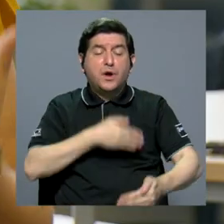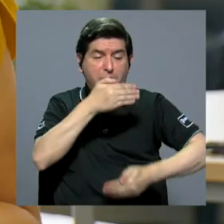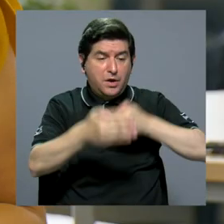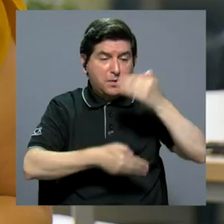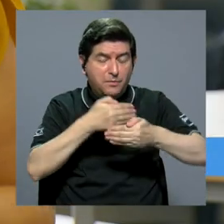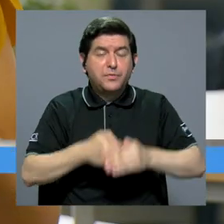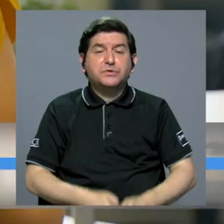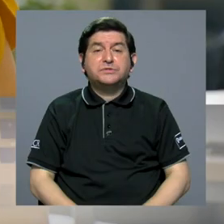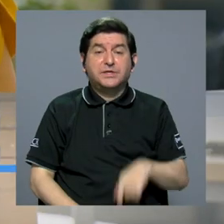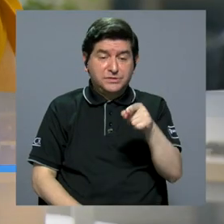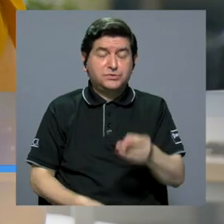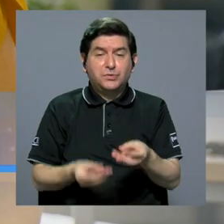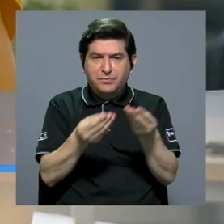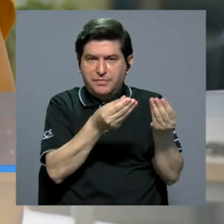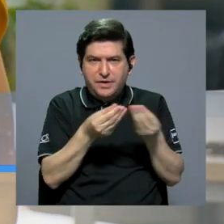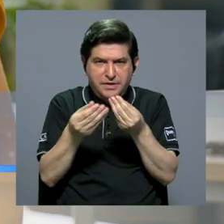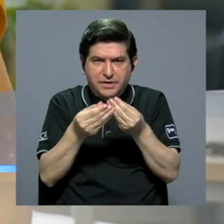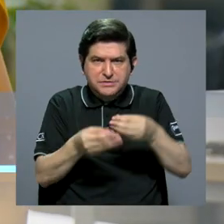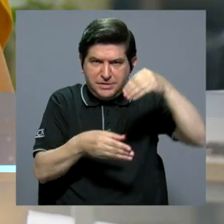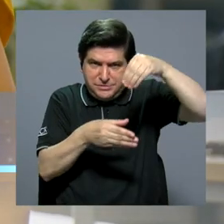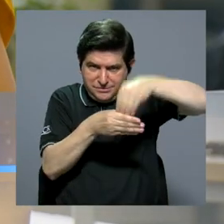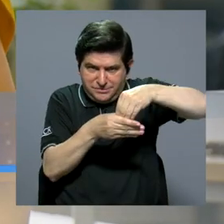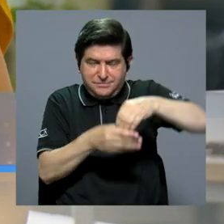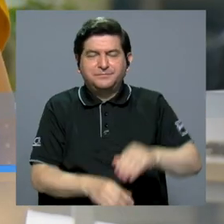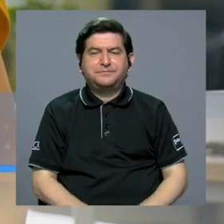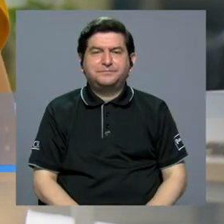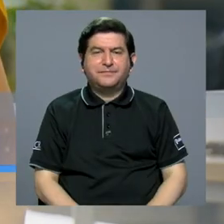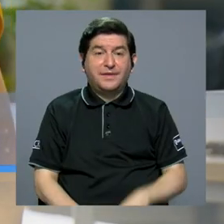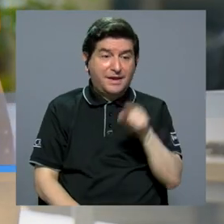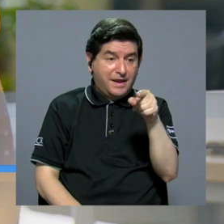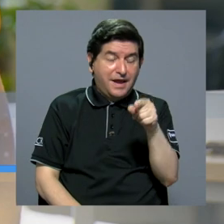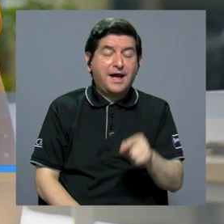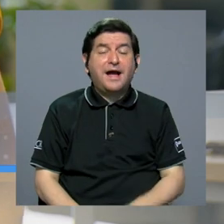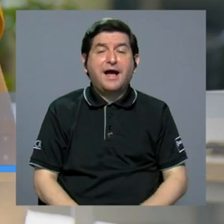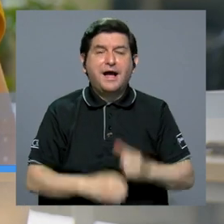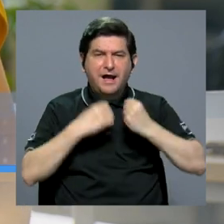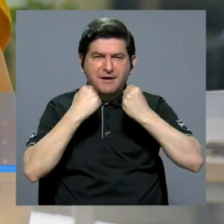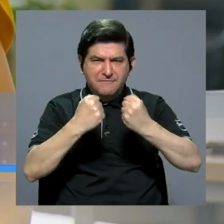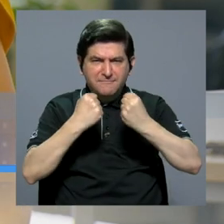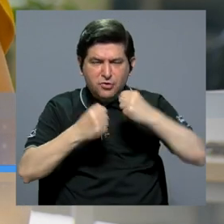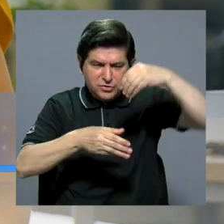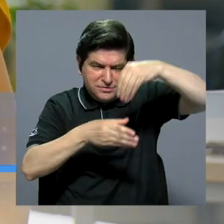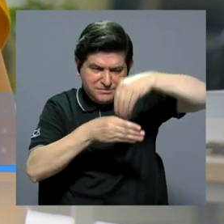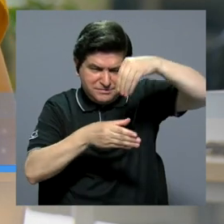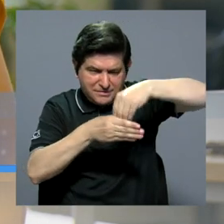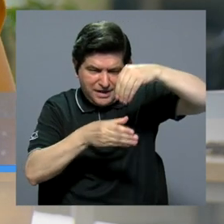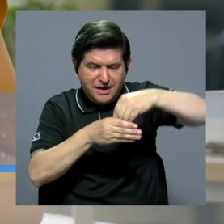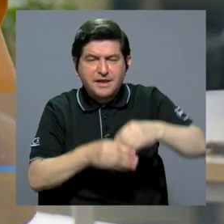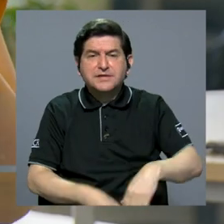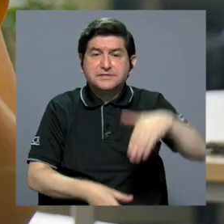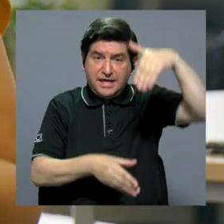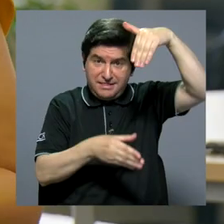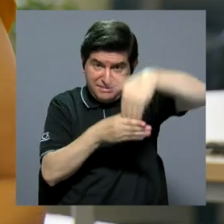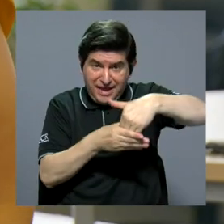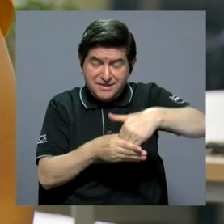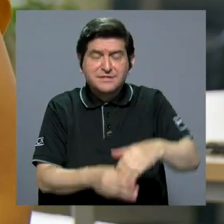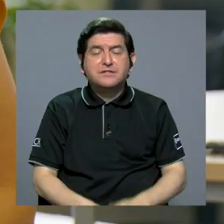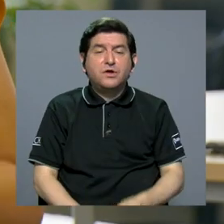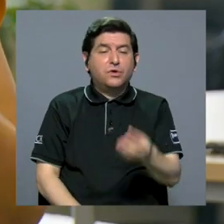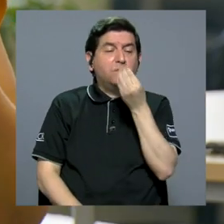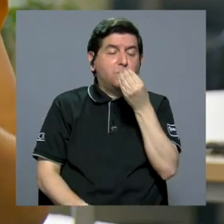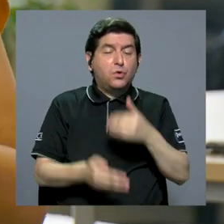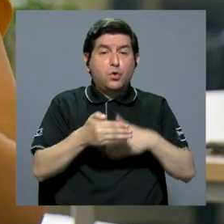ser un buen vehículo para esos nutrientes. Entonces que los nutrientes con los que se vaya a fortificar estén en el